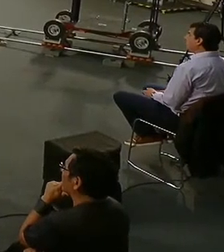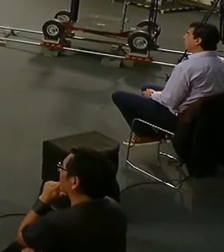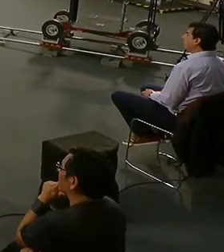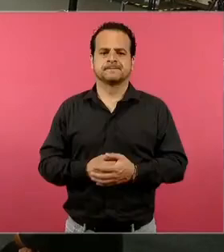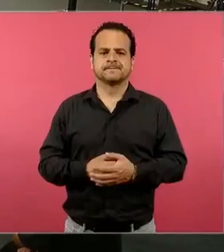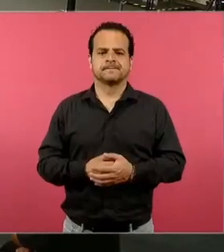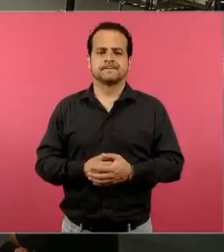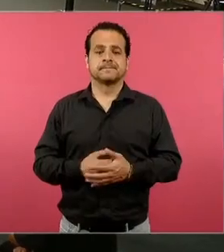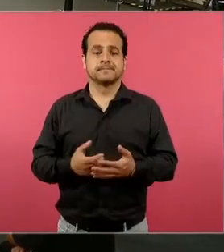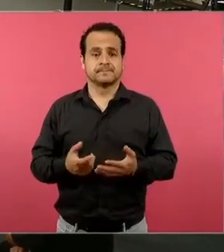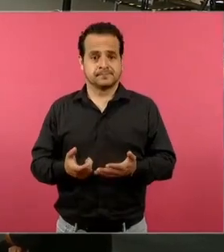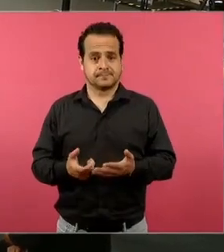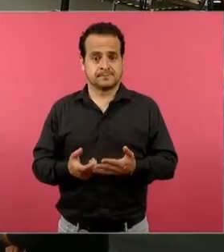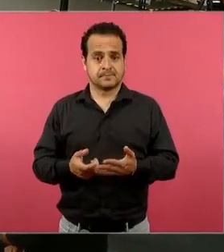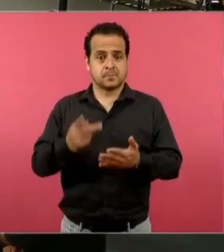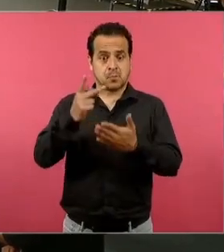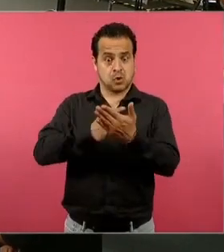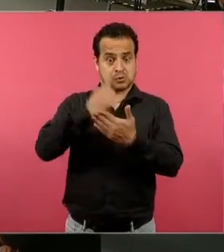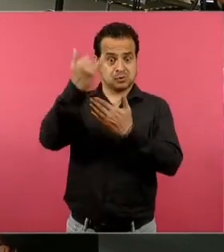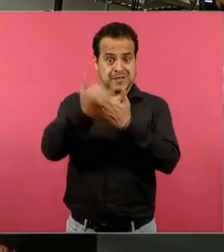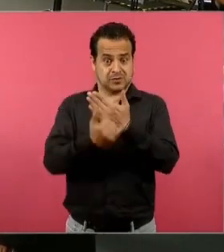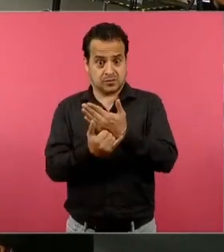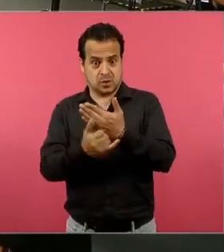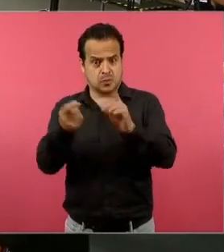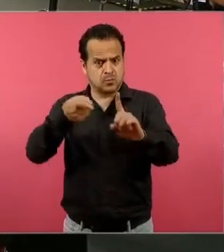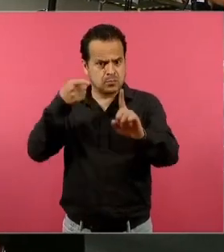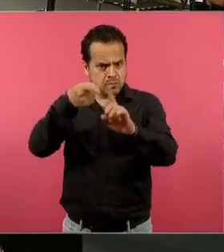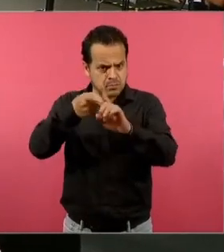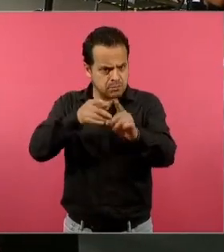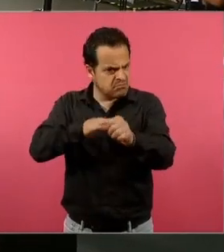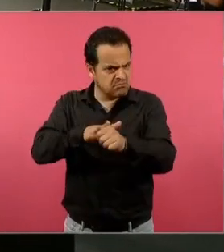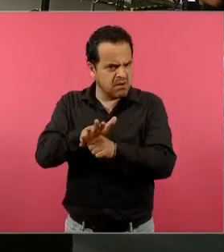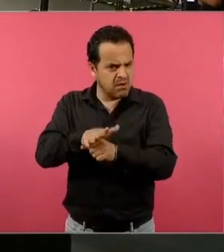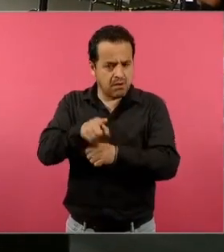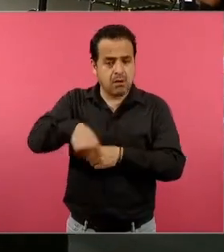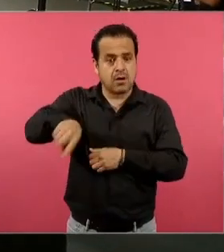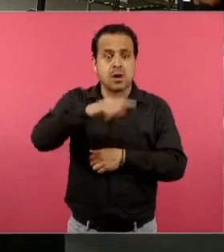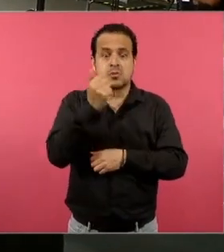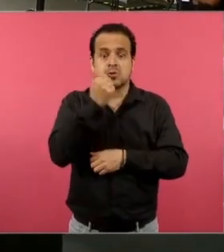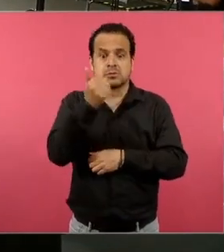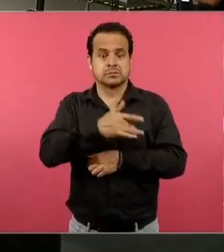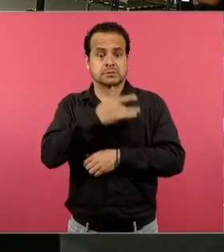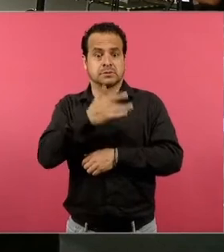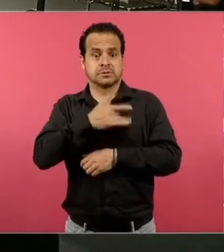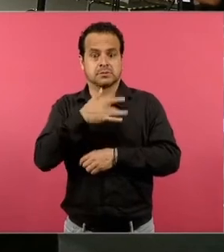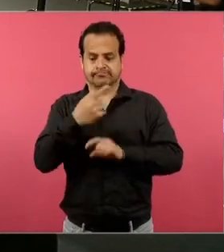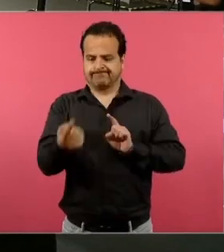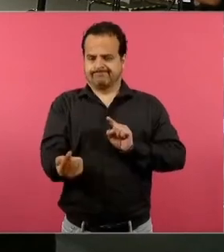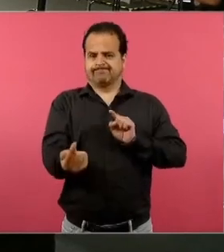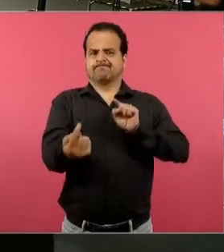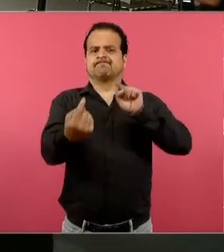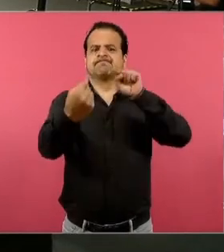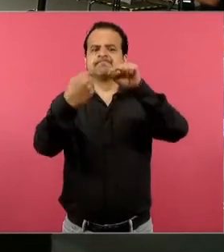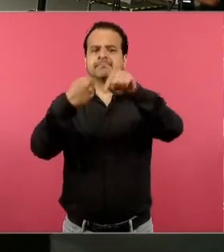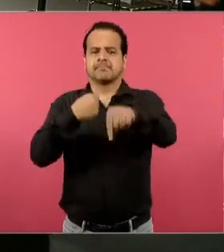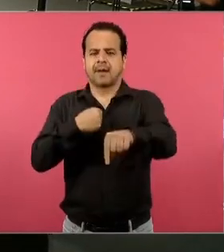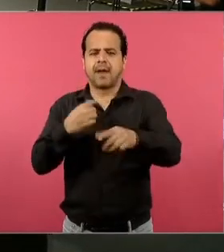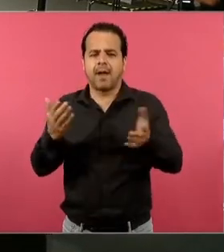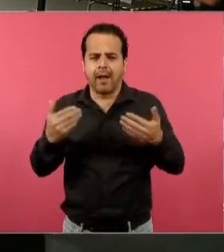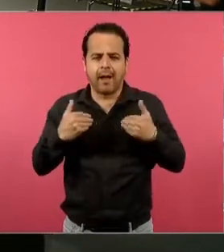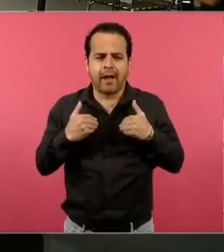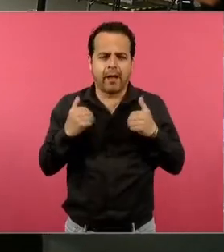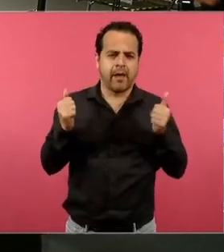proyecto? Pues sensibilizar a esta comunidad a través de qué? De esta metodología. La que sigue, por favor.